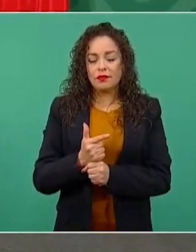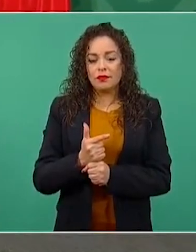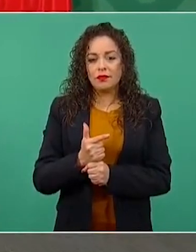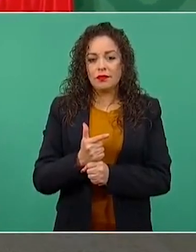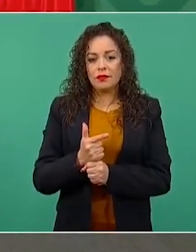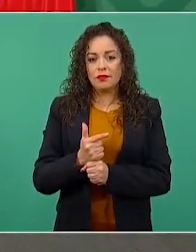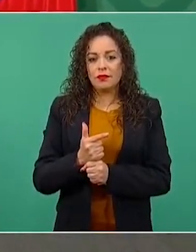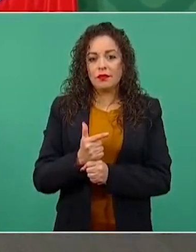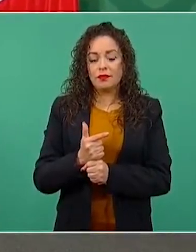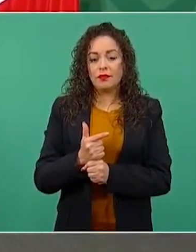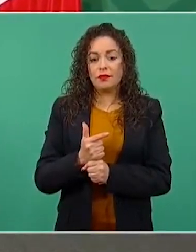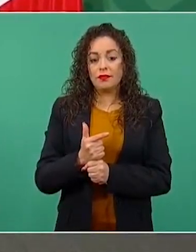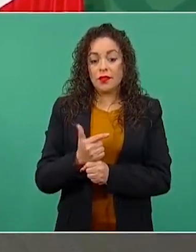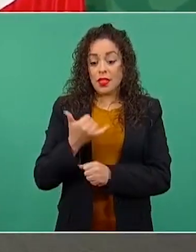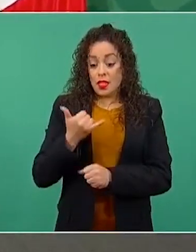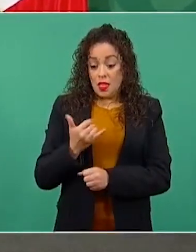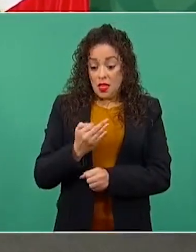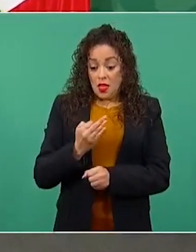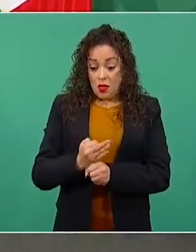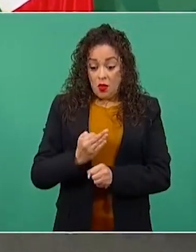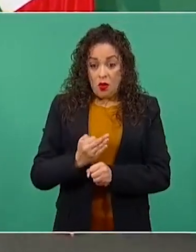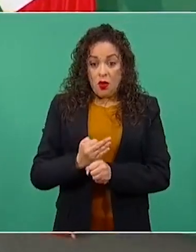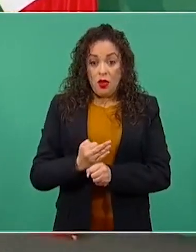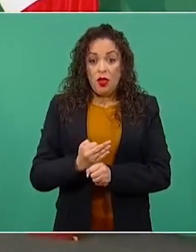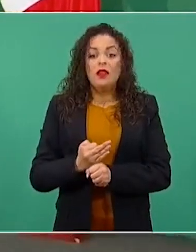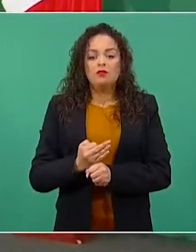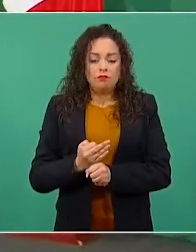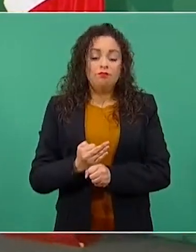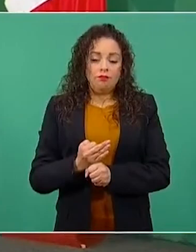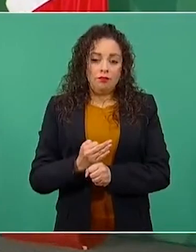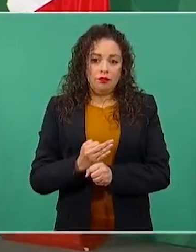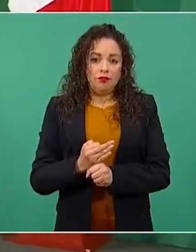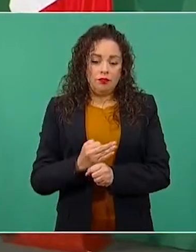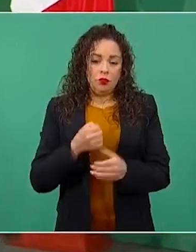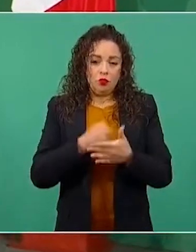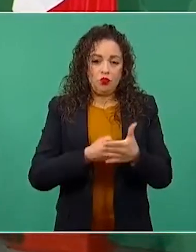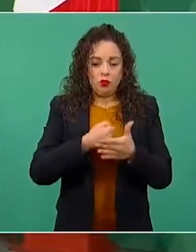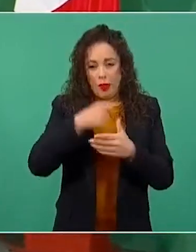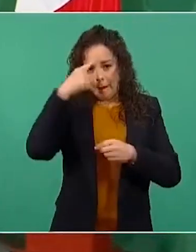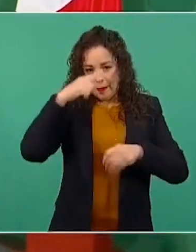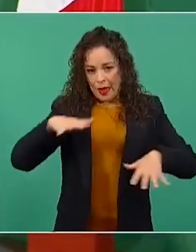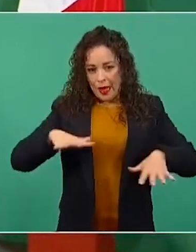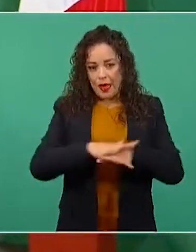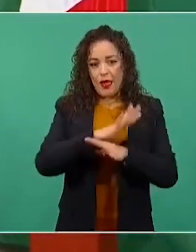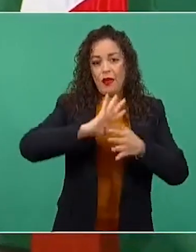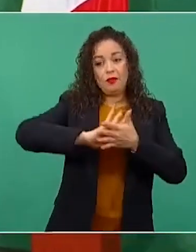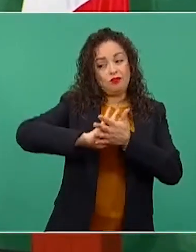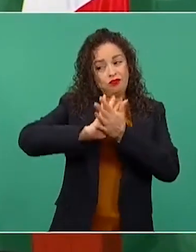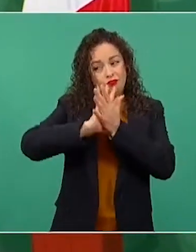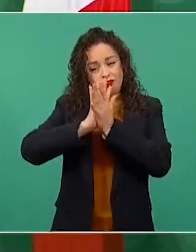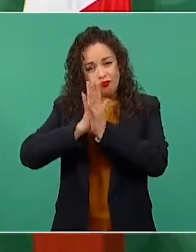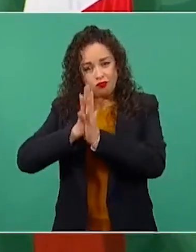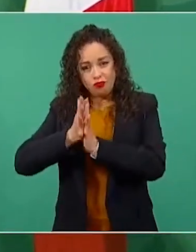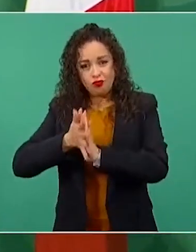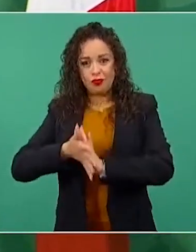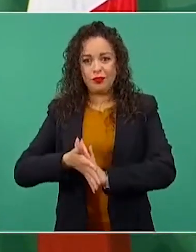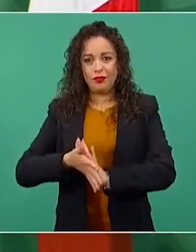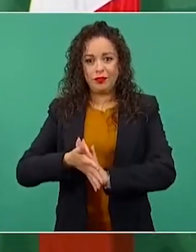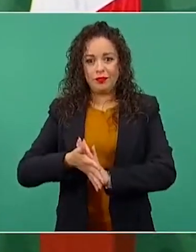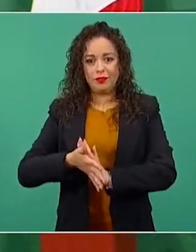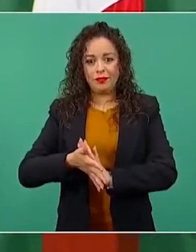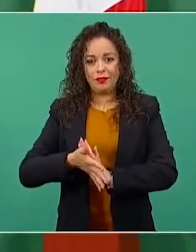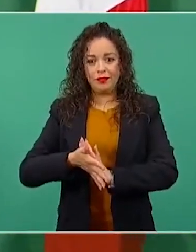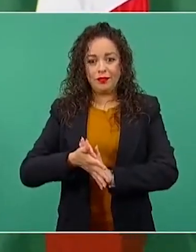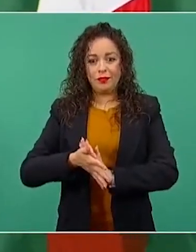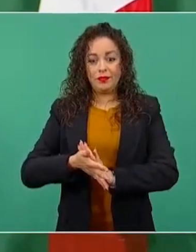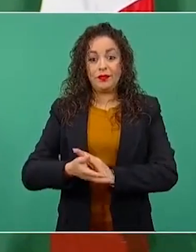estamos en un proceso de transformación en donde, que eso es otra cosa que